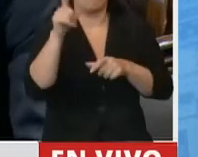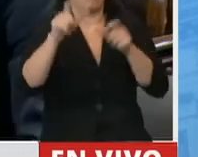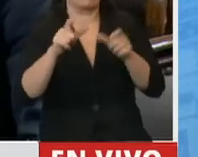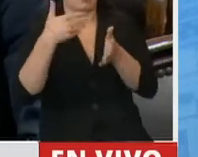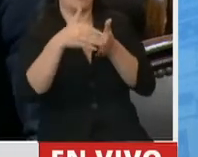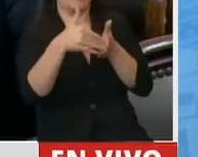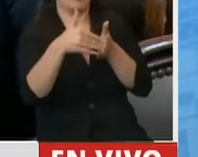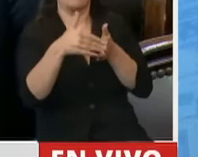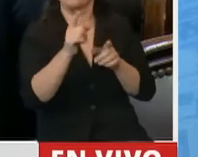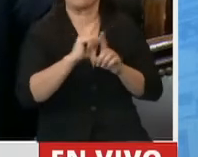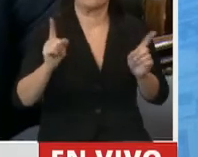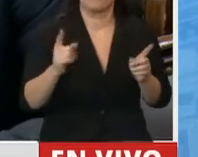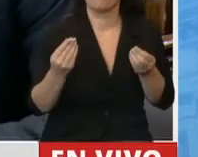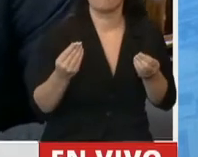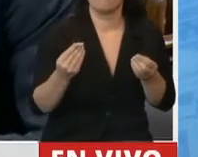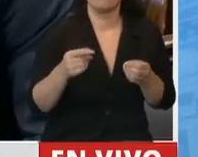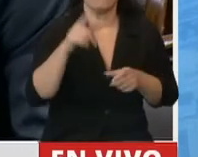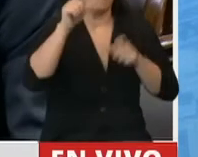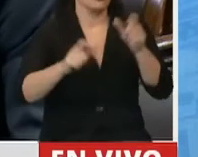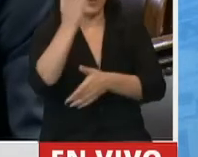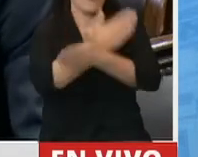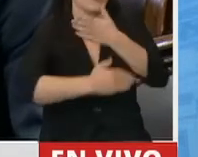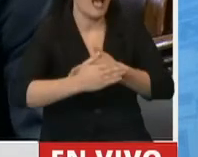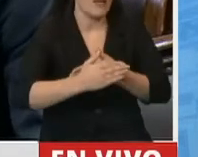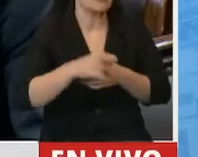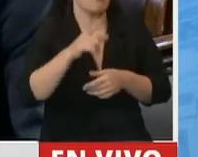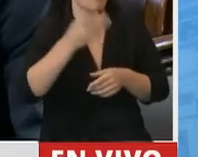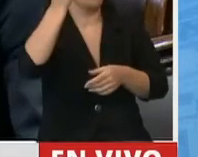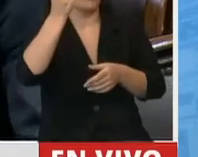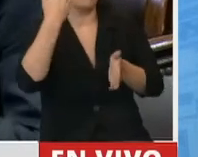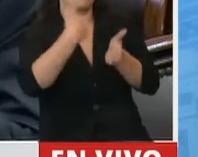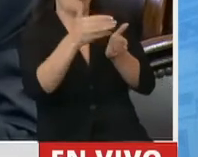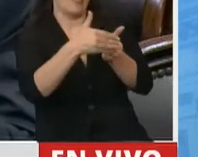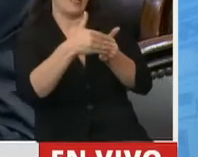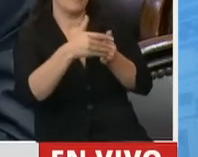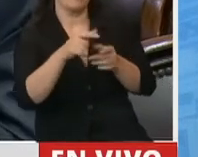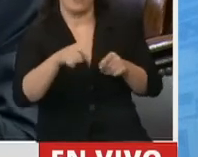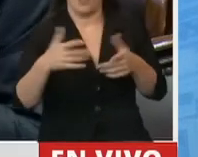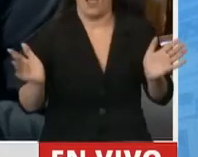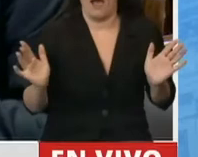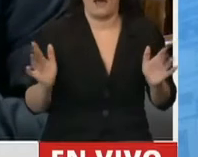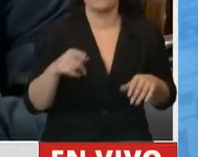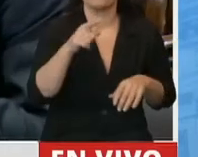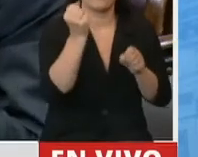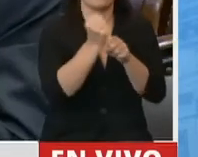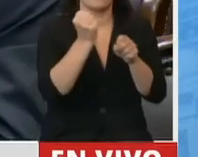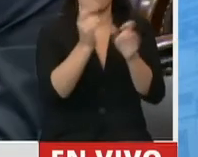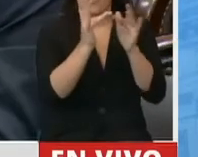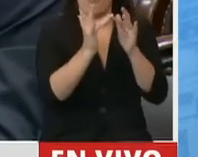laboral que reciben las personas con discapacidad. Mire, presidente, el teletrabajo,